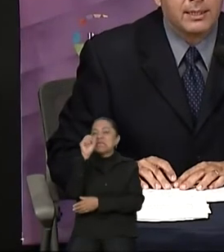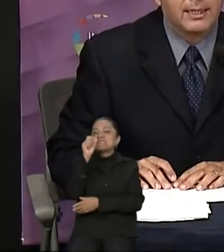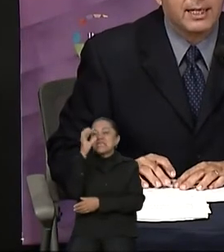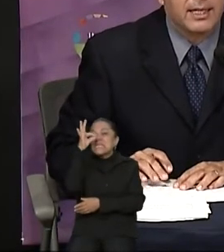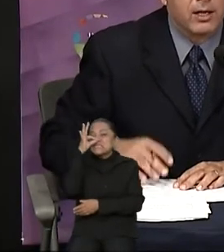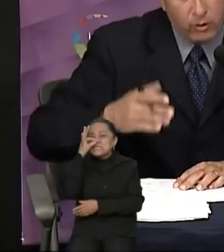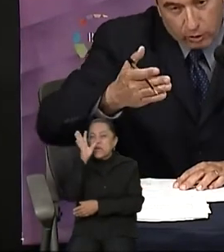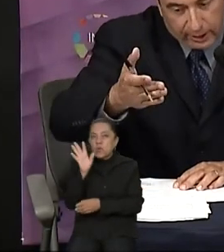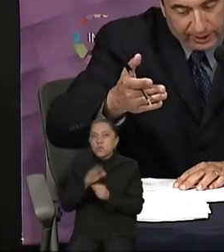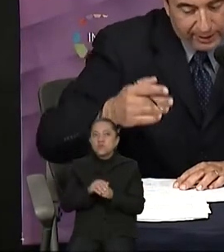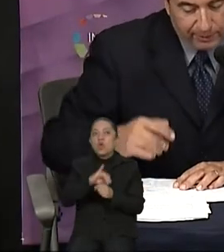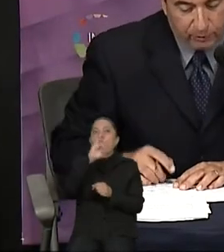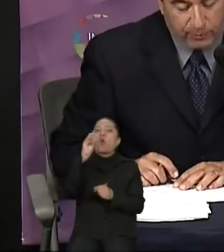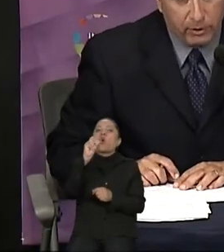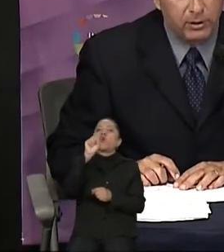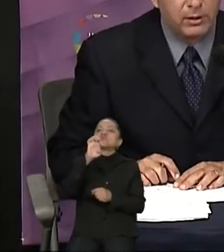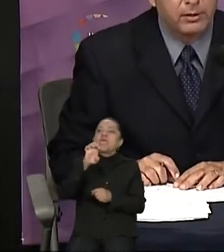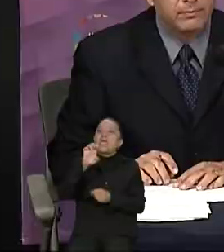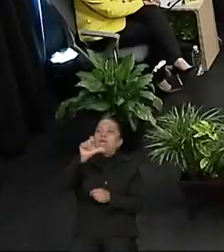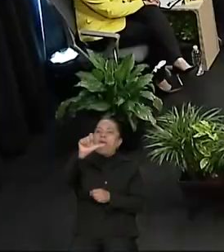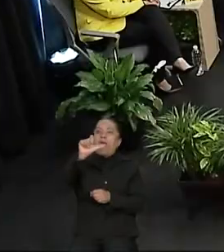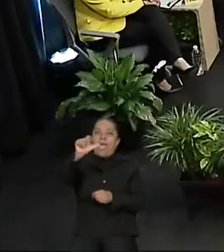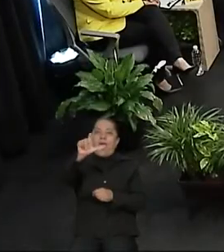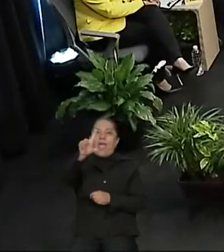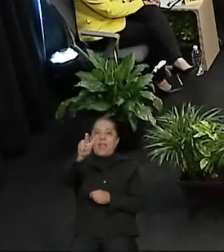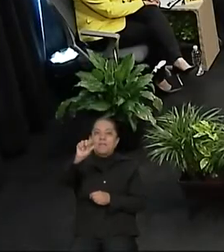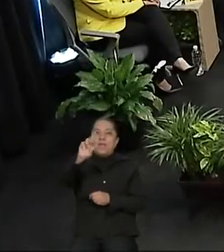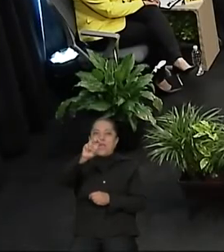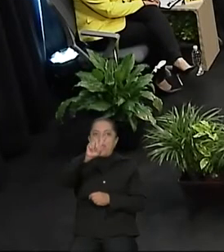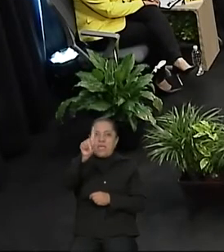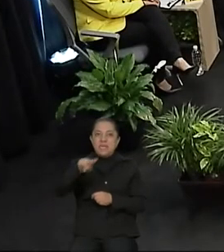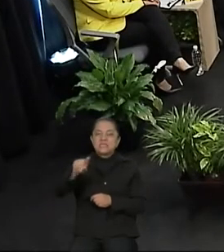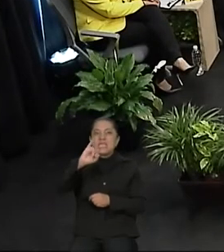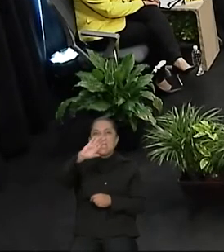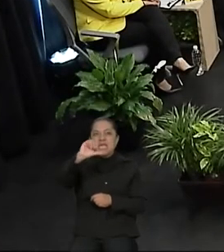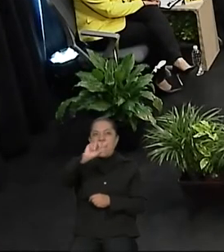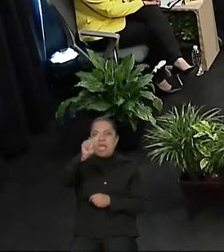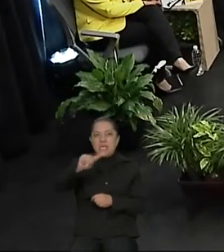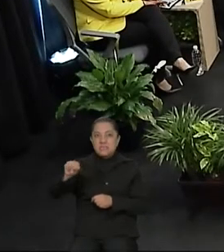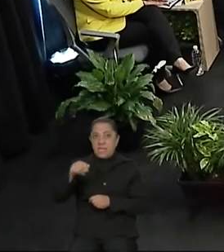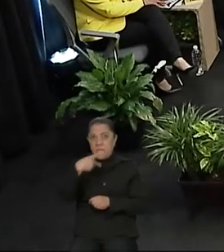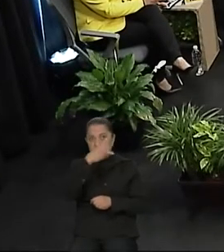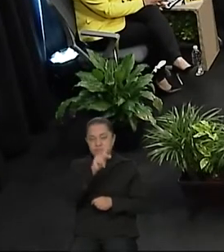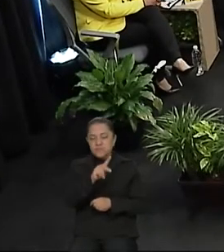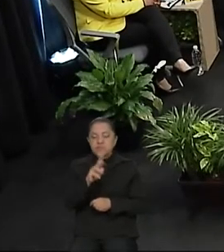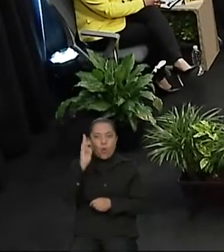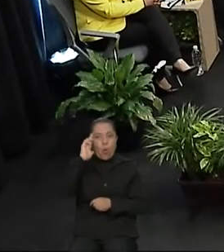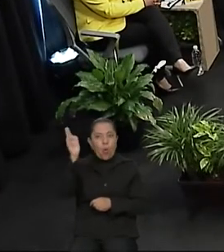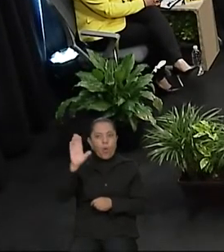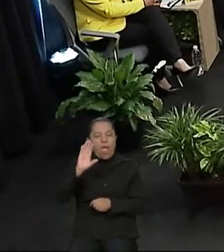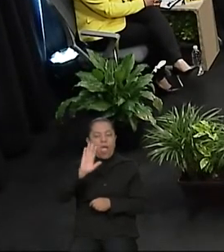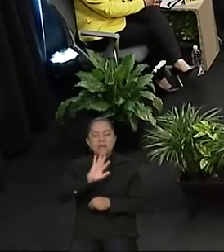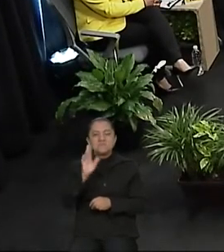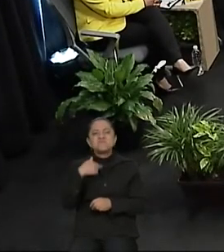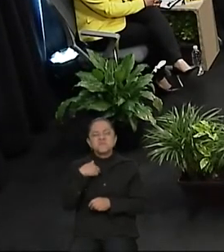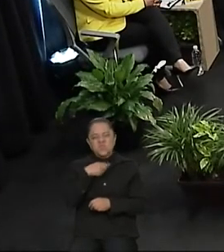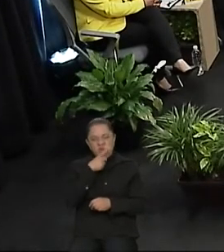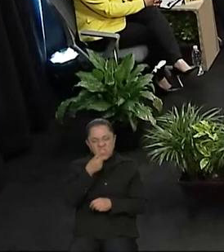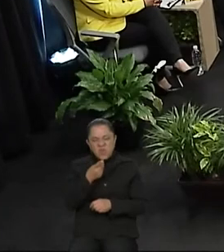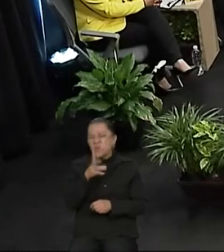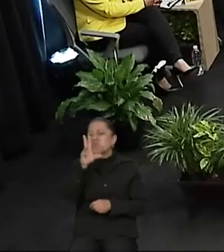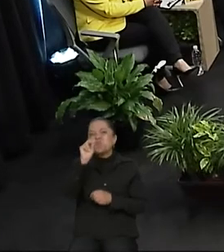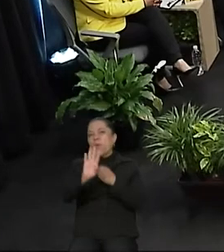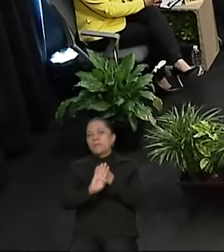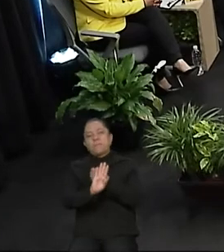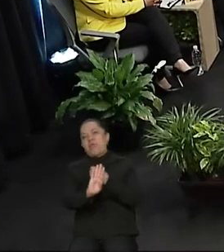Álvarez y Casa Longoria. Adelante, por favor. ¿Qué tal Carolina? Mira, yo creo que evidentemente es un tema de prevención. Sí,